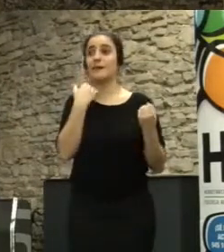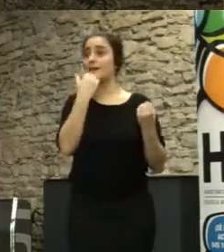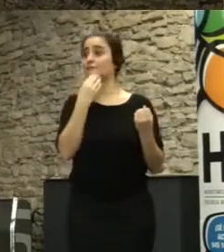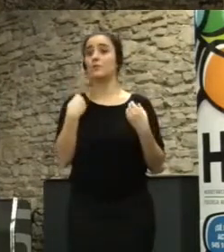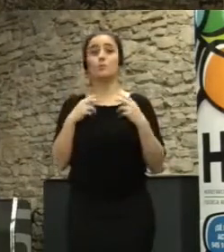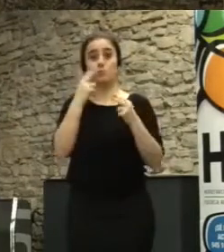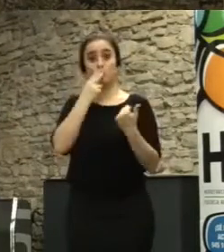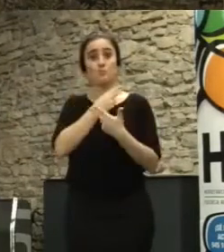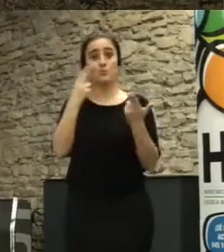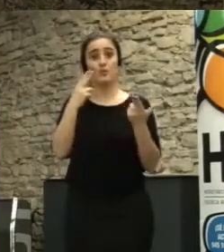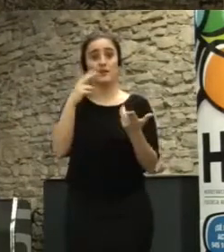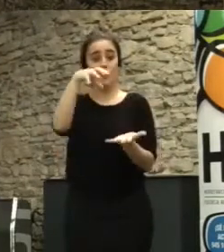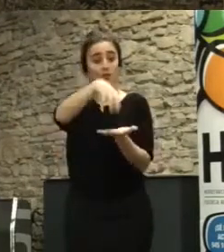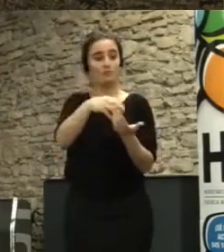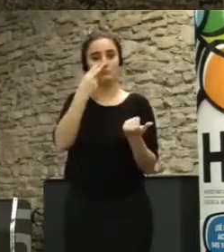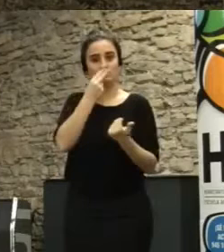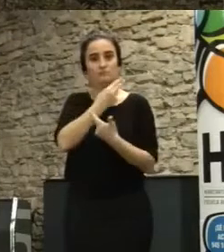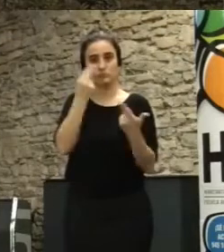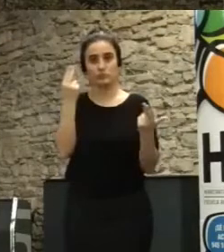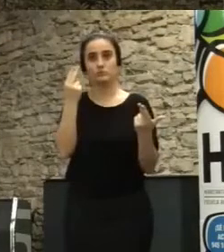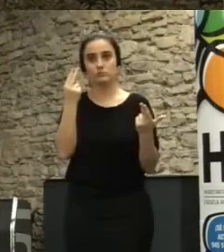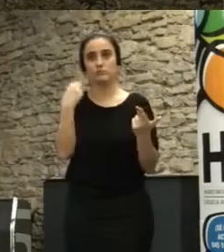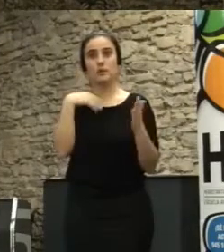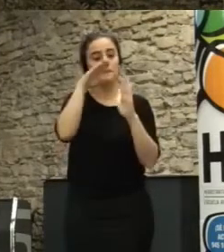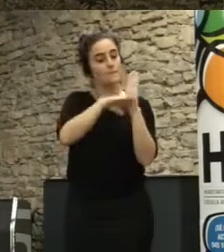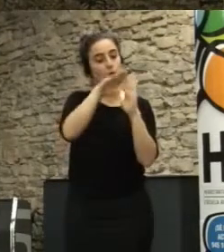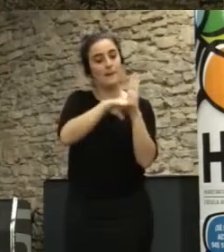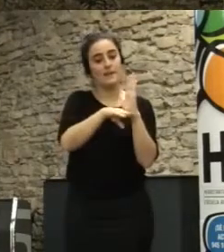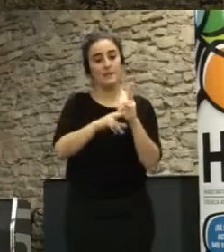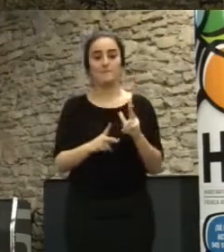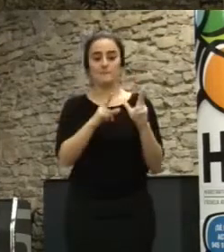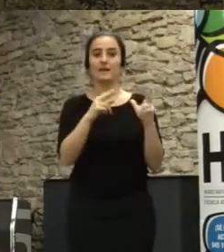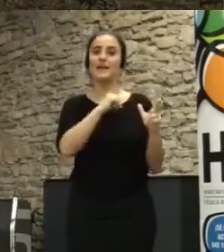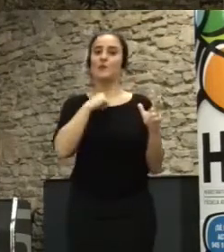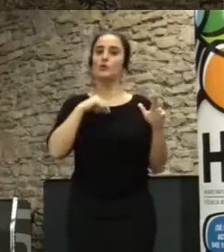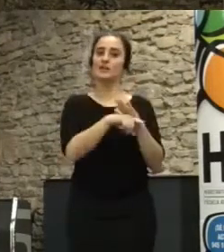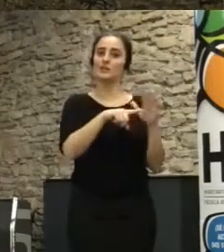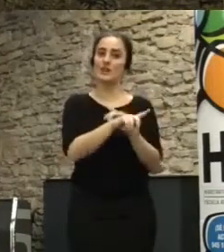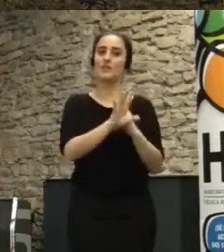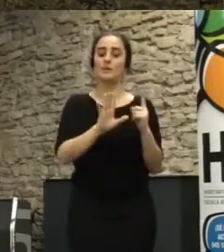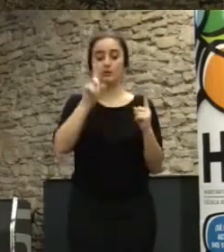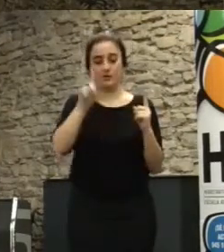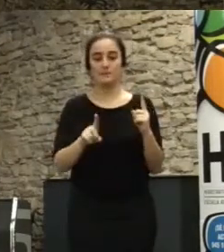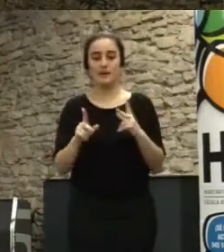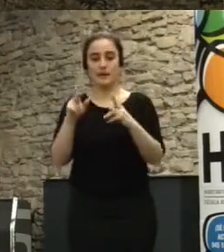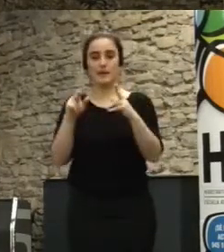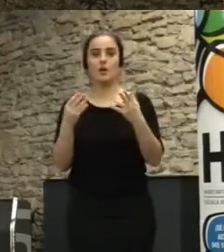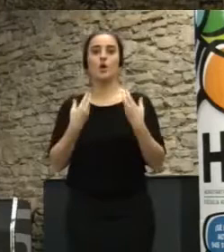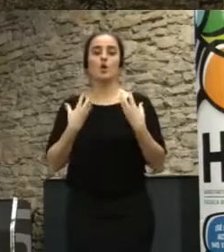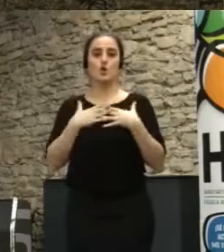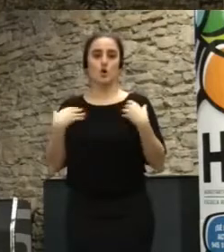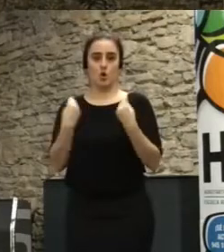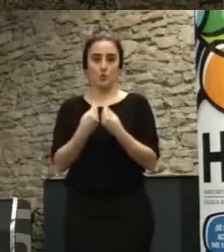una parte de la programación va a ser totalmente autogestionado y luego va haber una convivencia ¿no? es decir a mí me parece muy